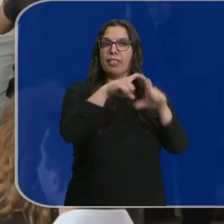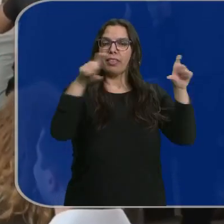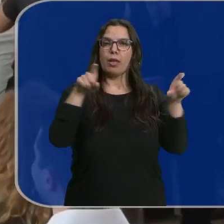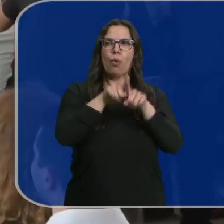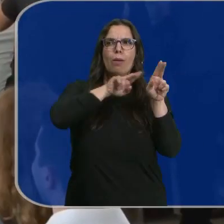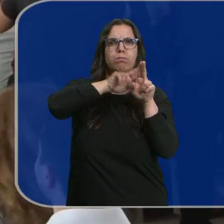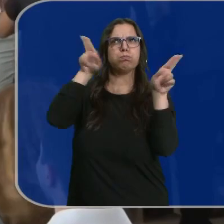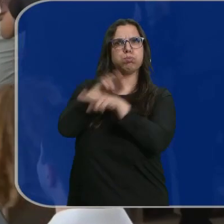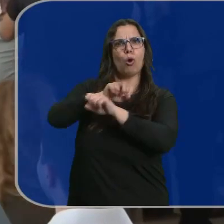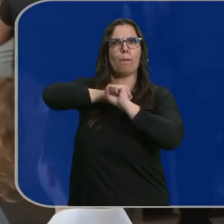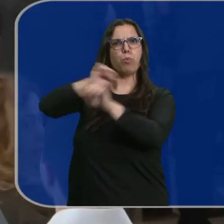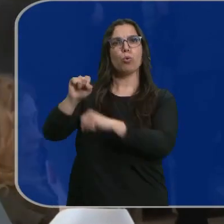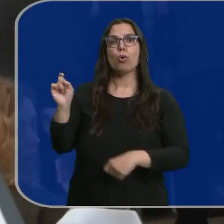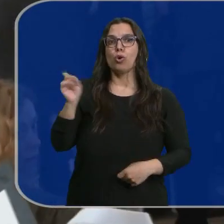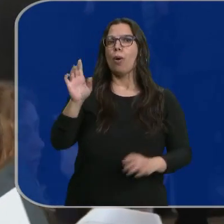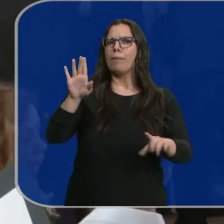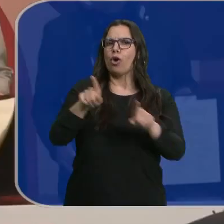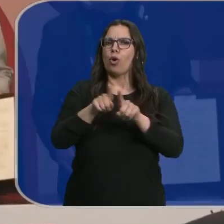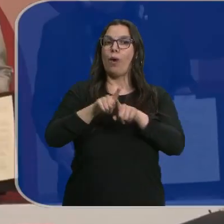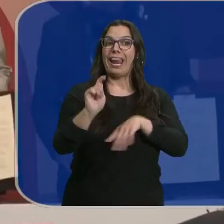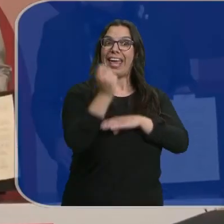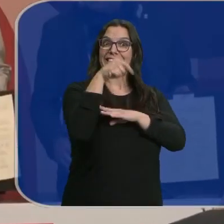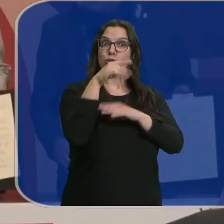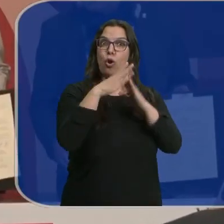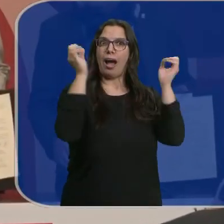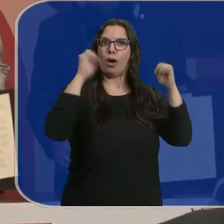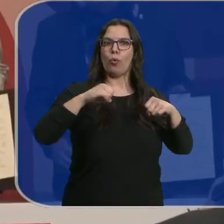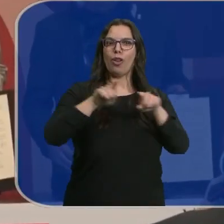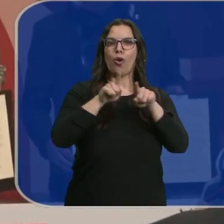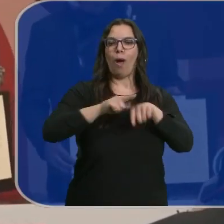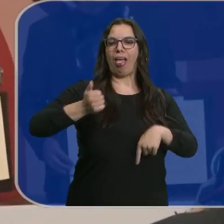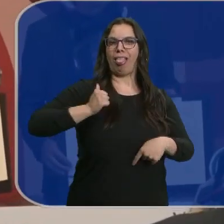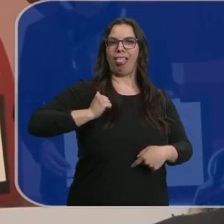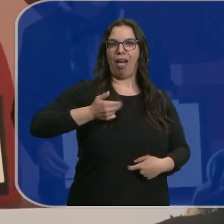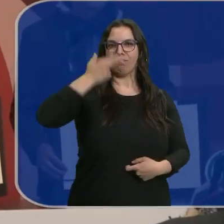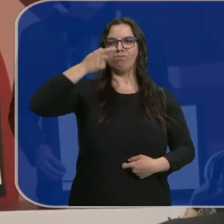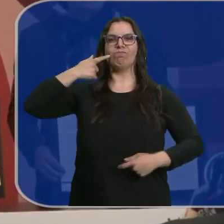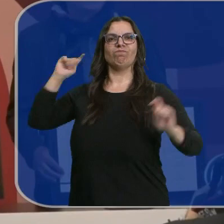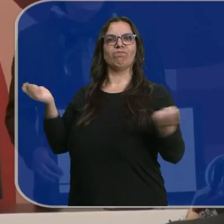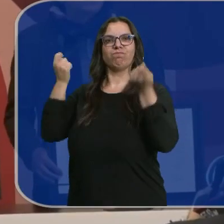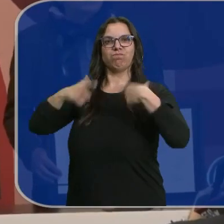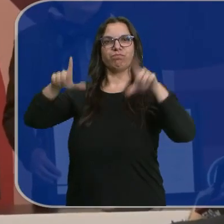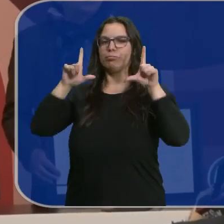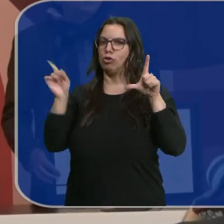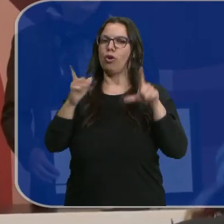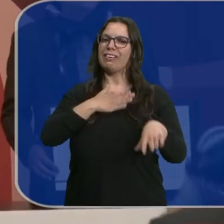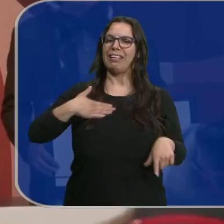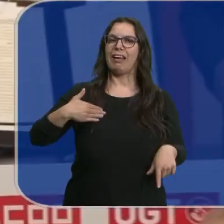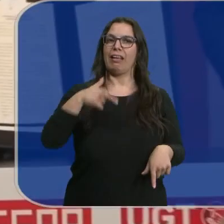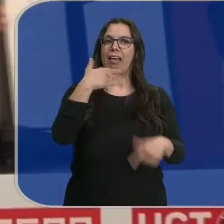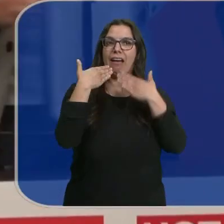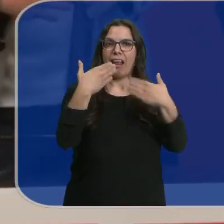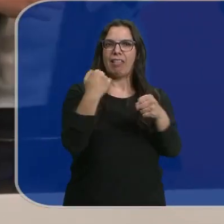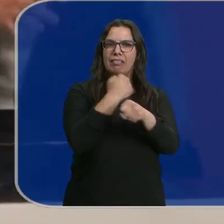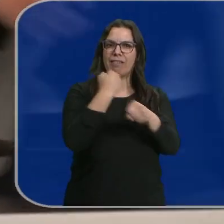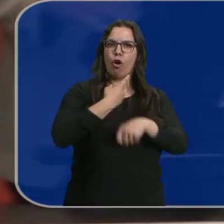de vetar a nadie, pero tampoco de que nadie monopolice el éxito de este acuerdo que beneficia a todos y que es fruto del trabajo a dos bandas,